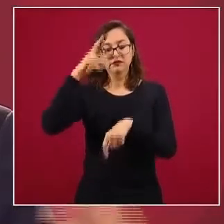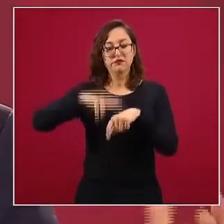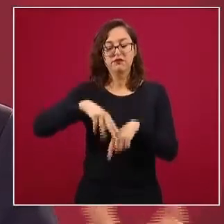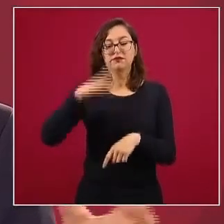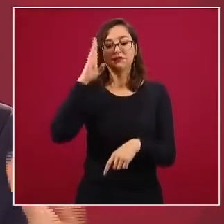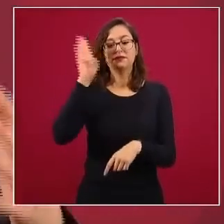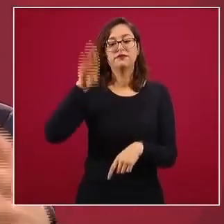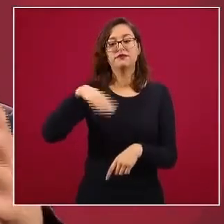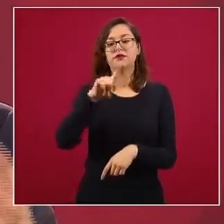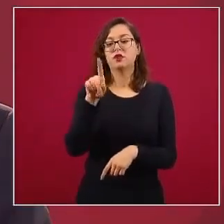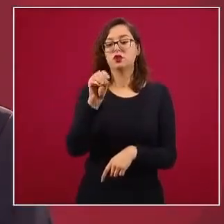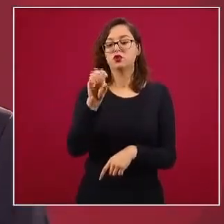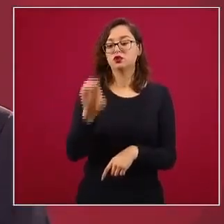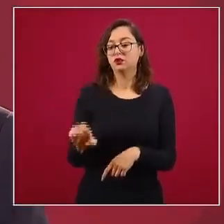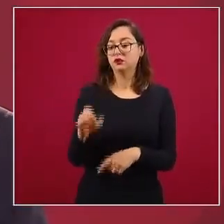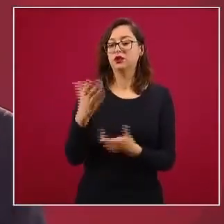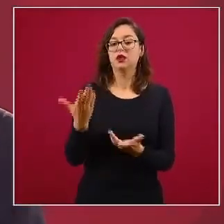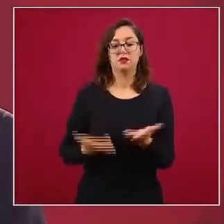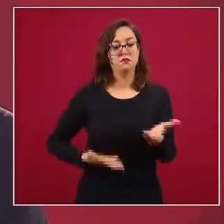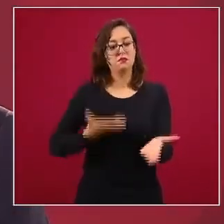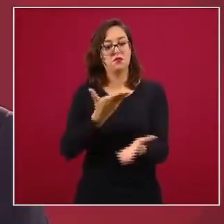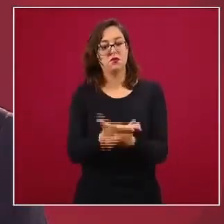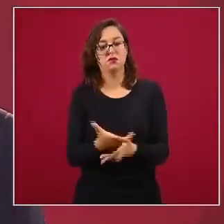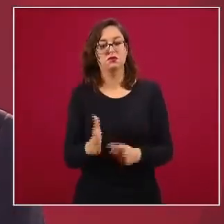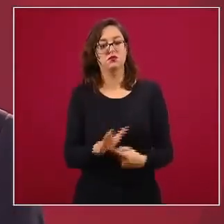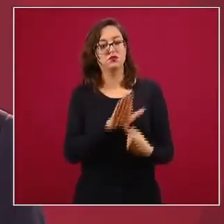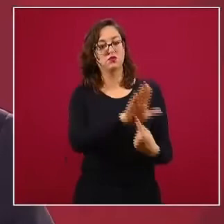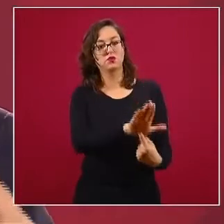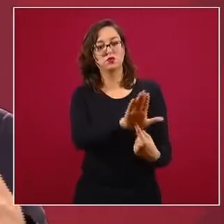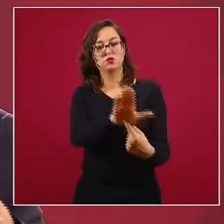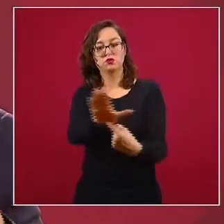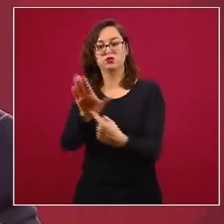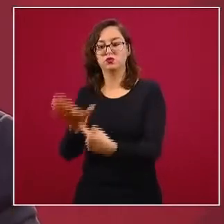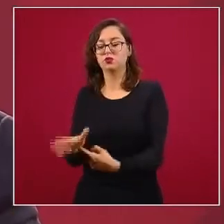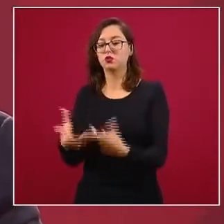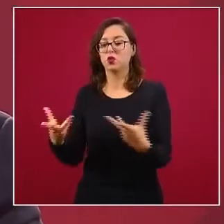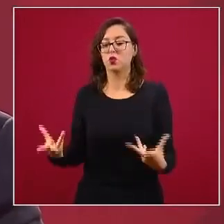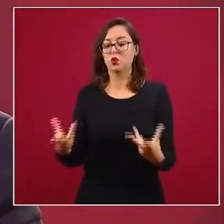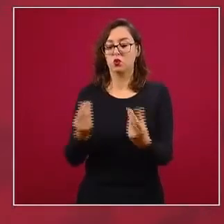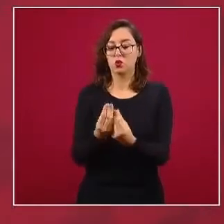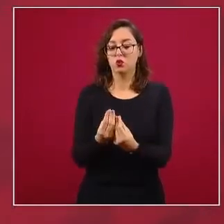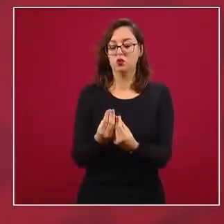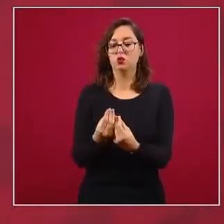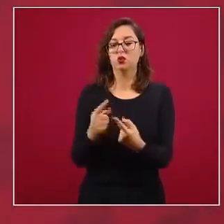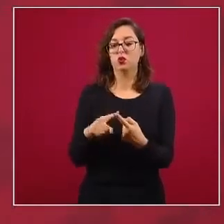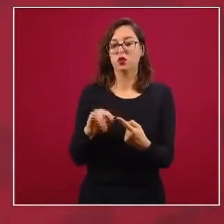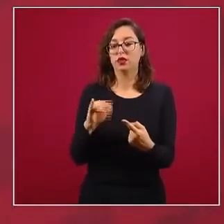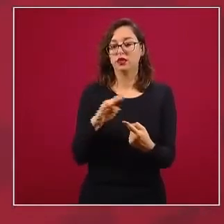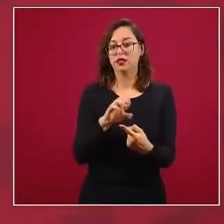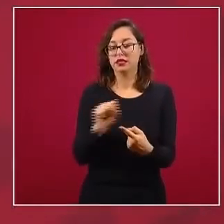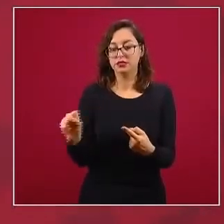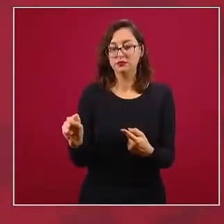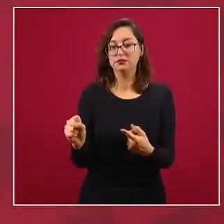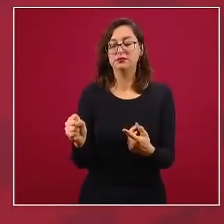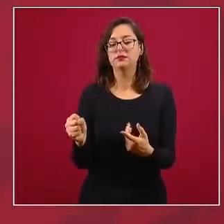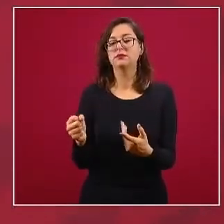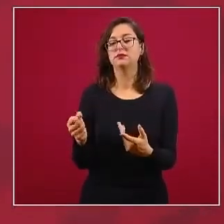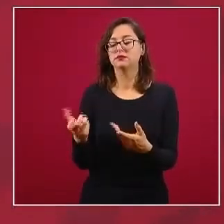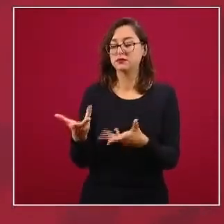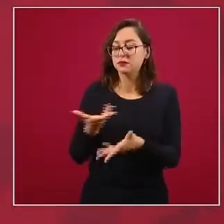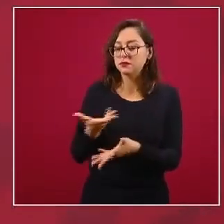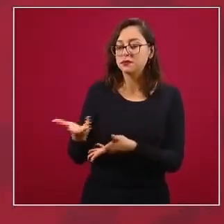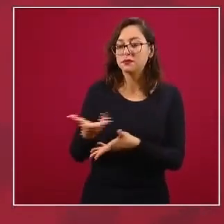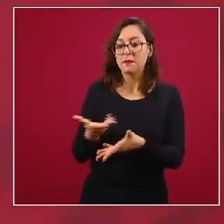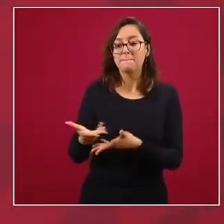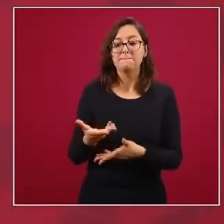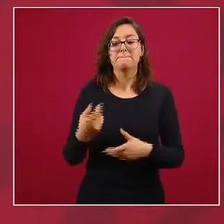presentó este trabajo que hemos venido haciendo, acompañándole al Instituto Mexicano del Seguro Social, para regular